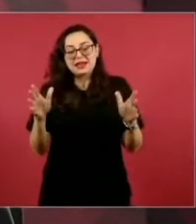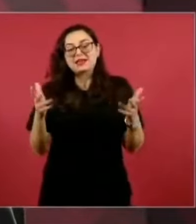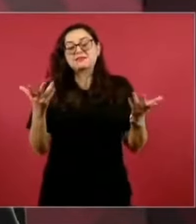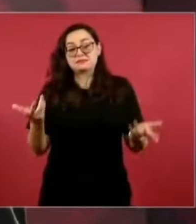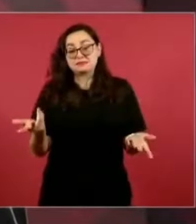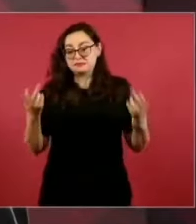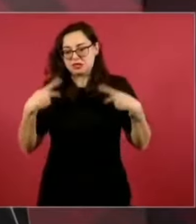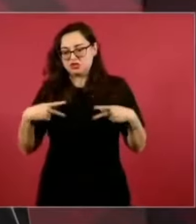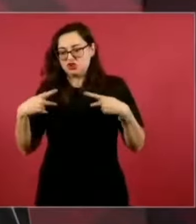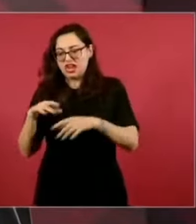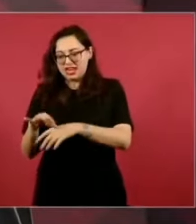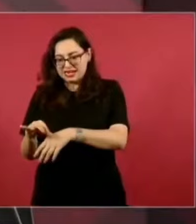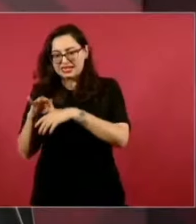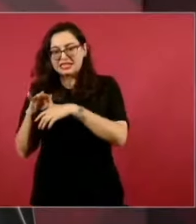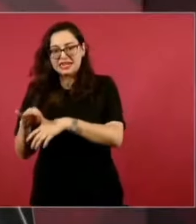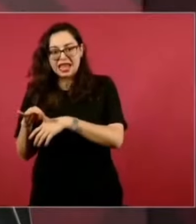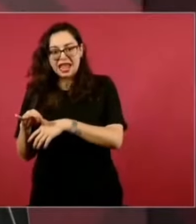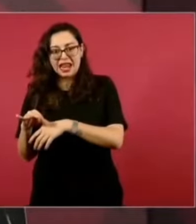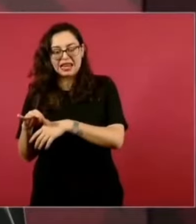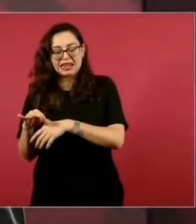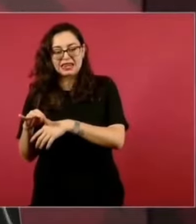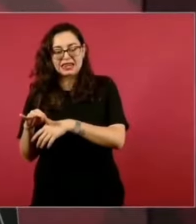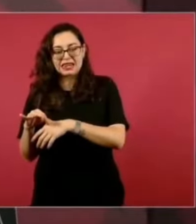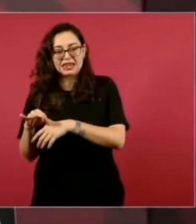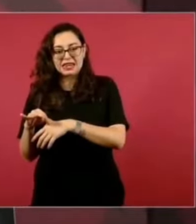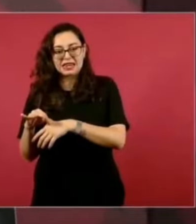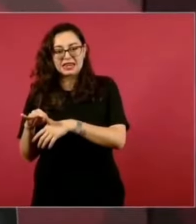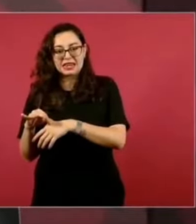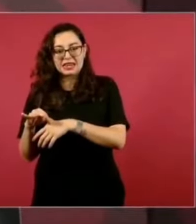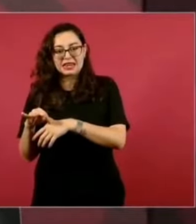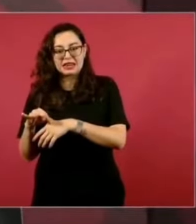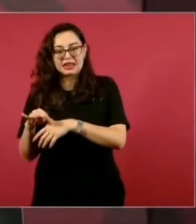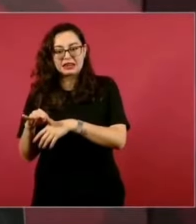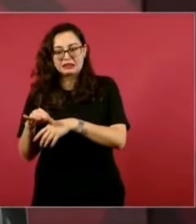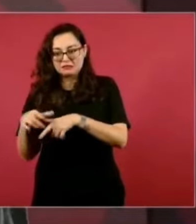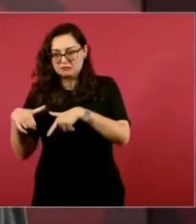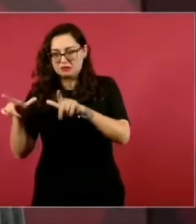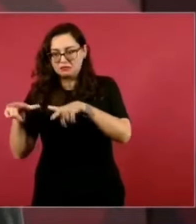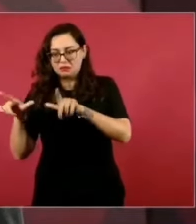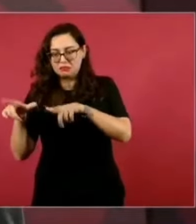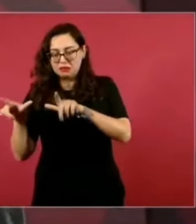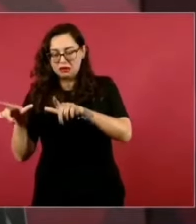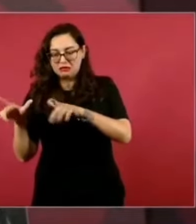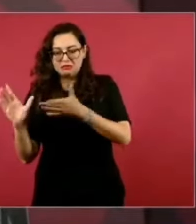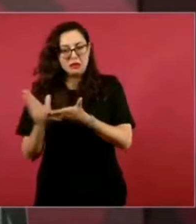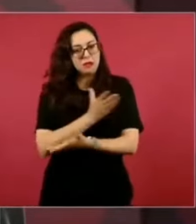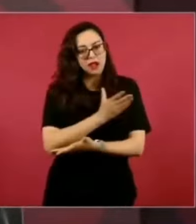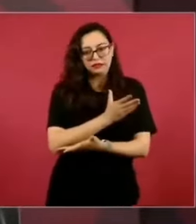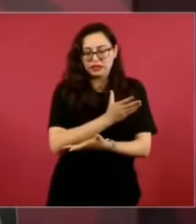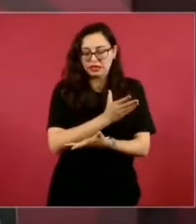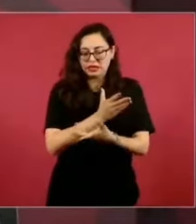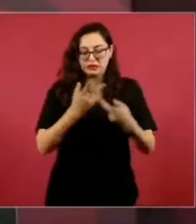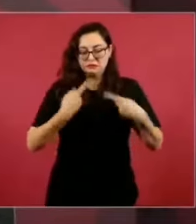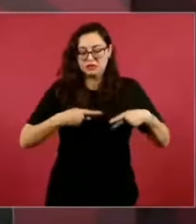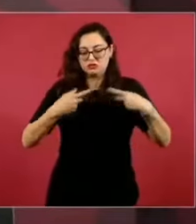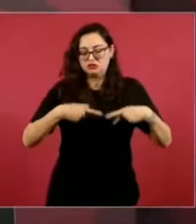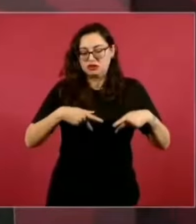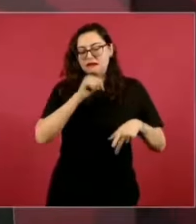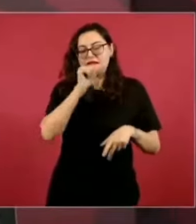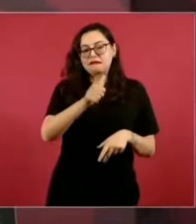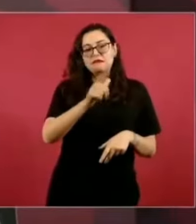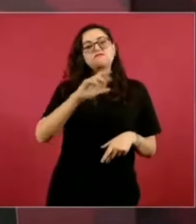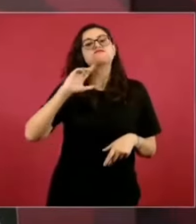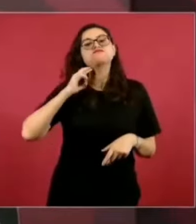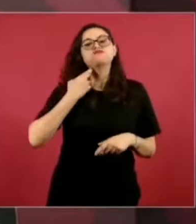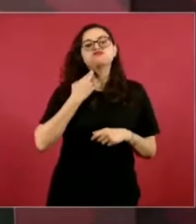o lo que maneja, una